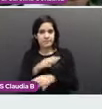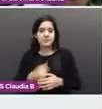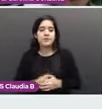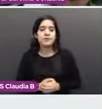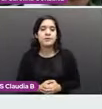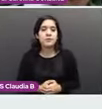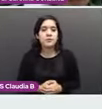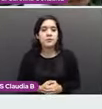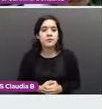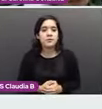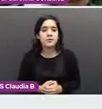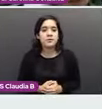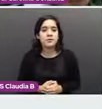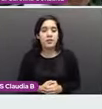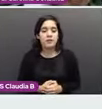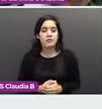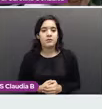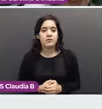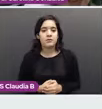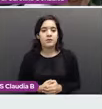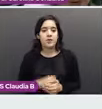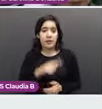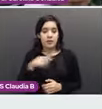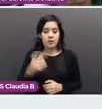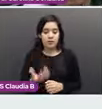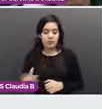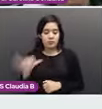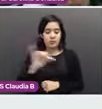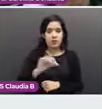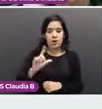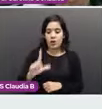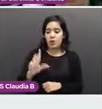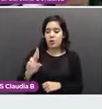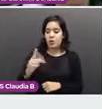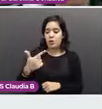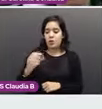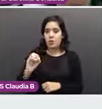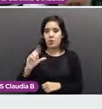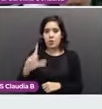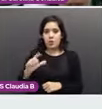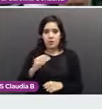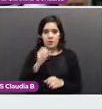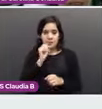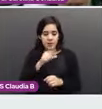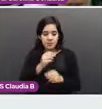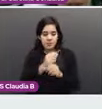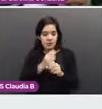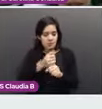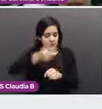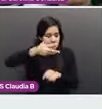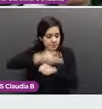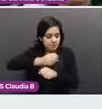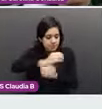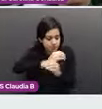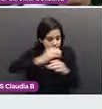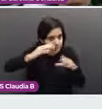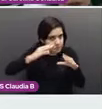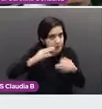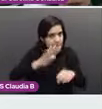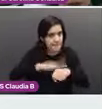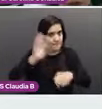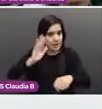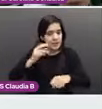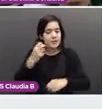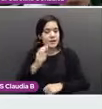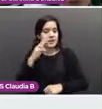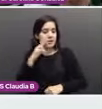A la aplicación de Lugol y a más aumento, vemos cómo se encuentra este epitelio papilomatoso.